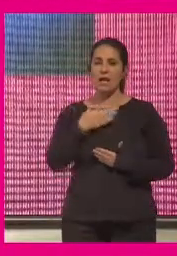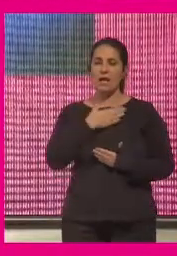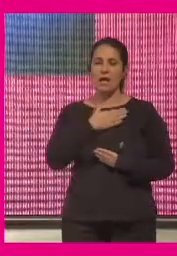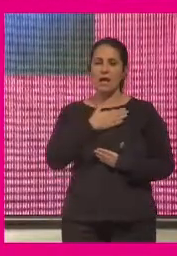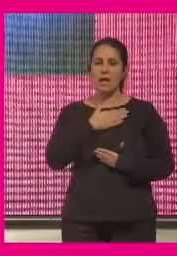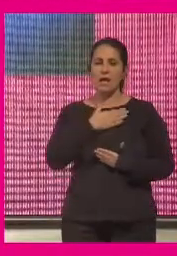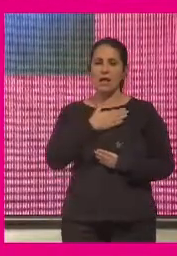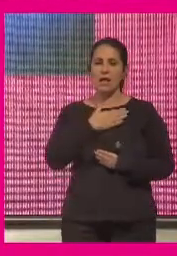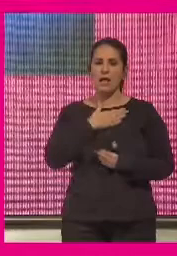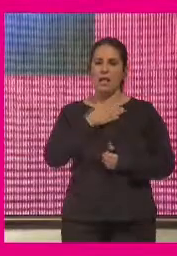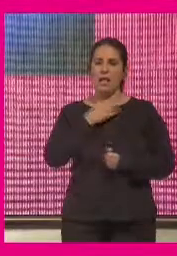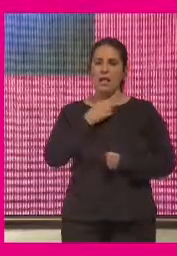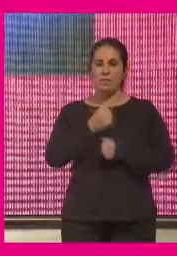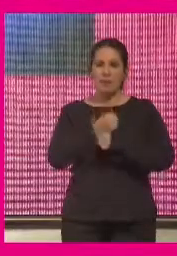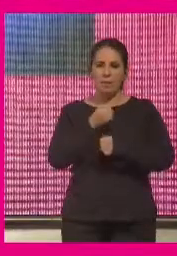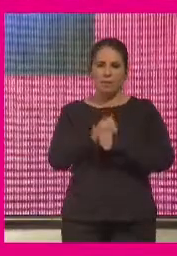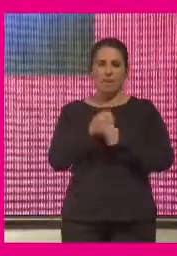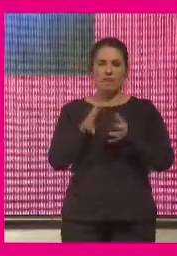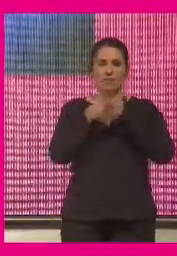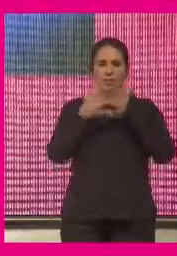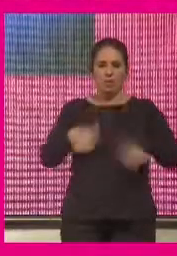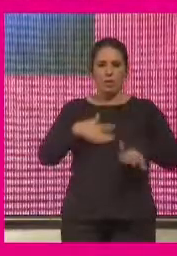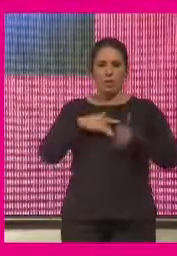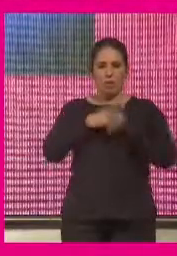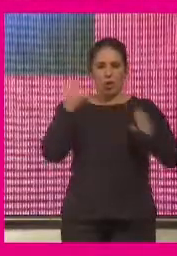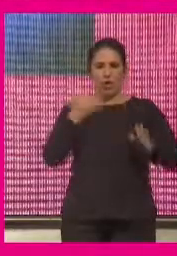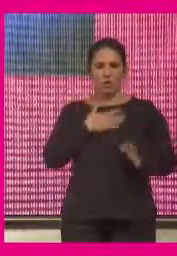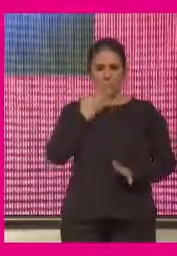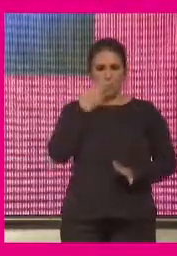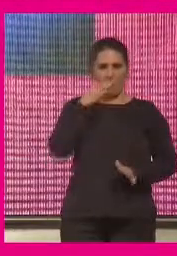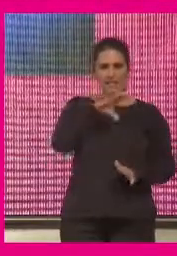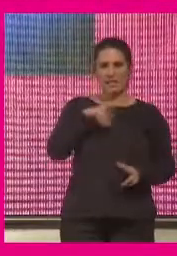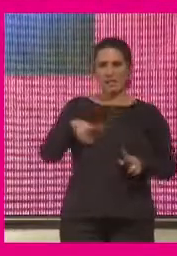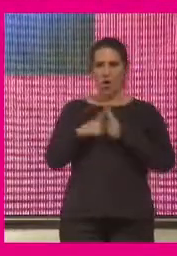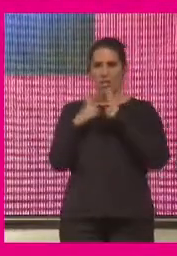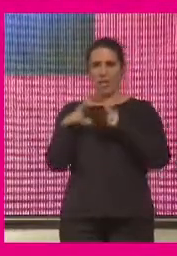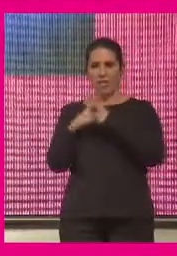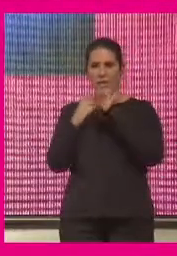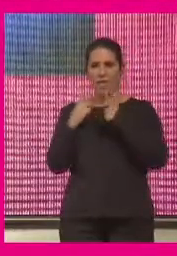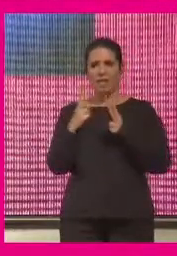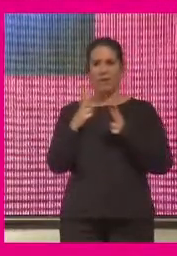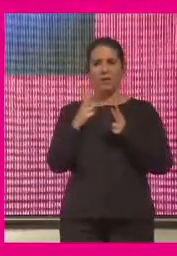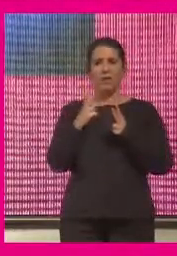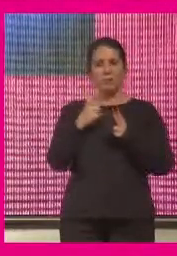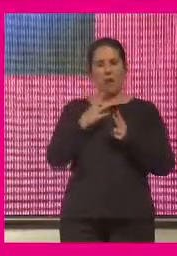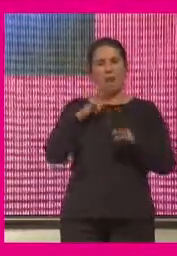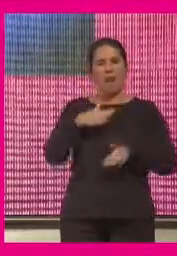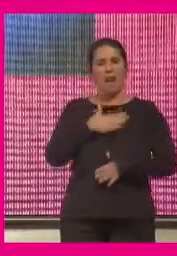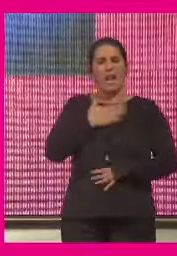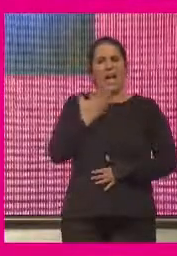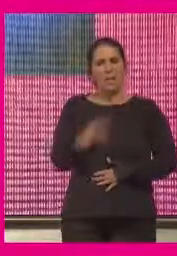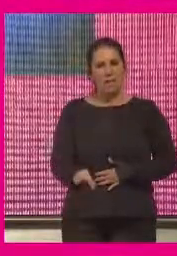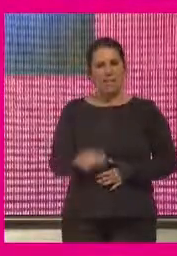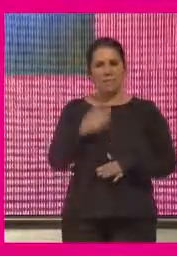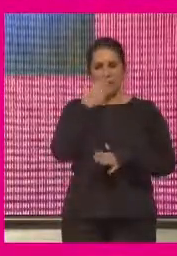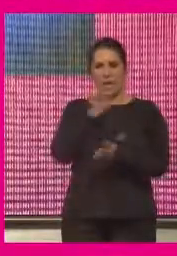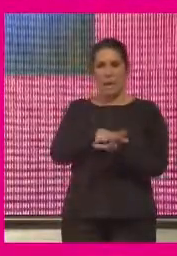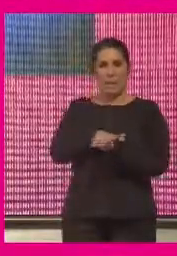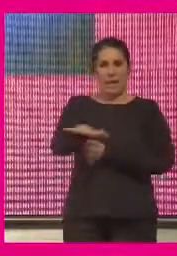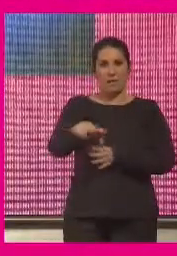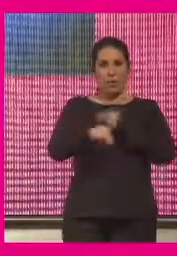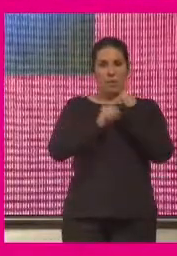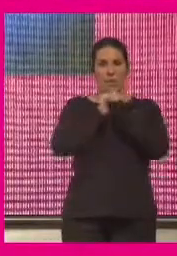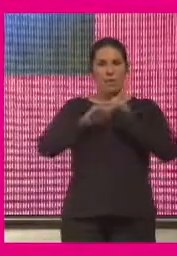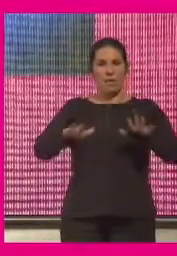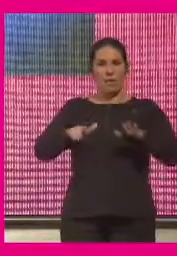a las infraestructuras tecnológicas que tenemos como país y como sociedad hemos sido capaces de amortiguar el impacto de la